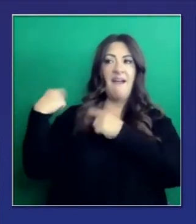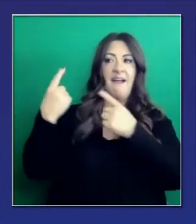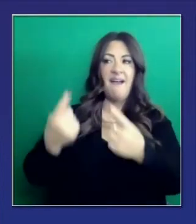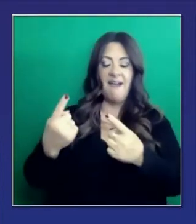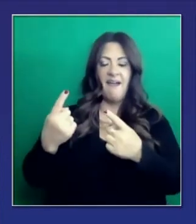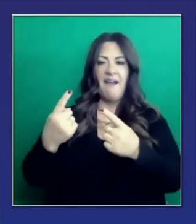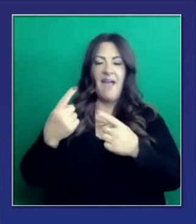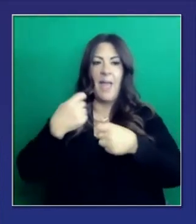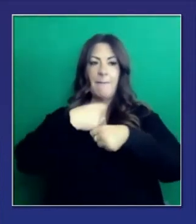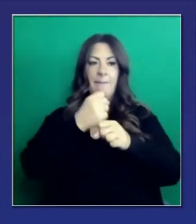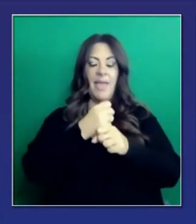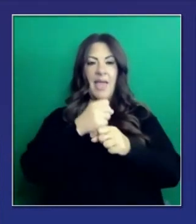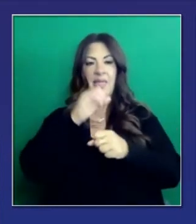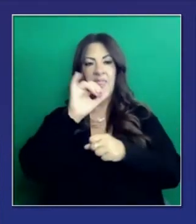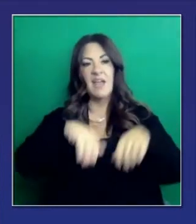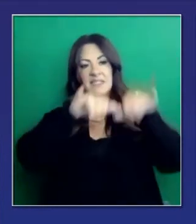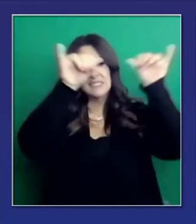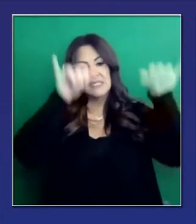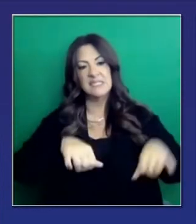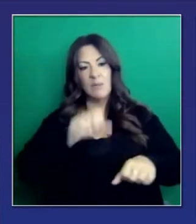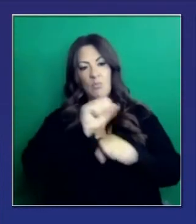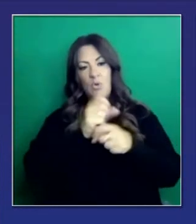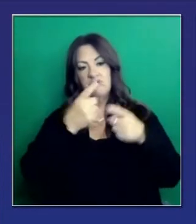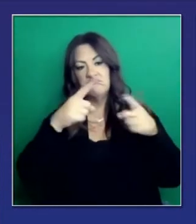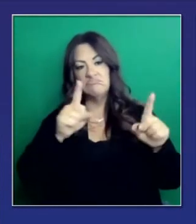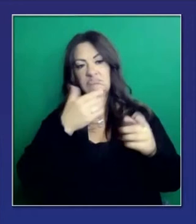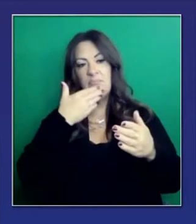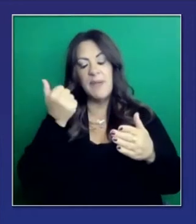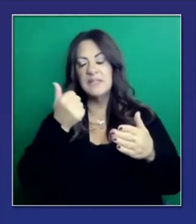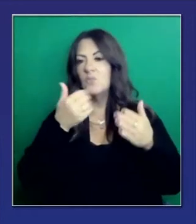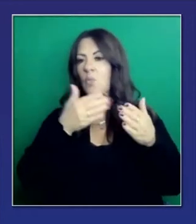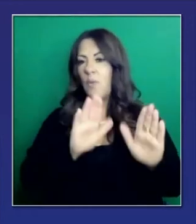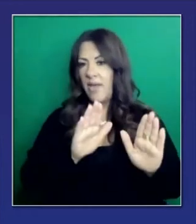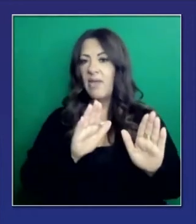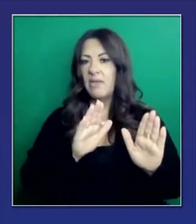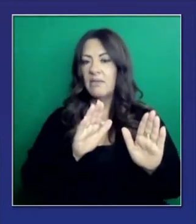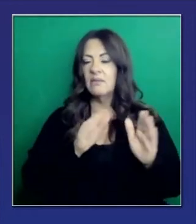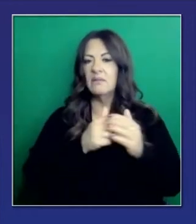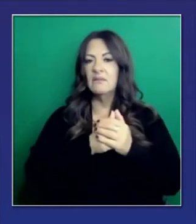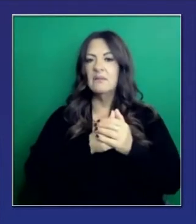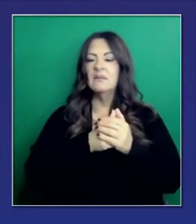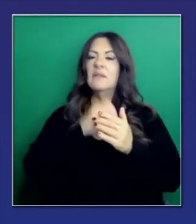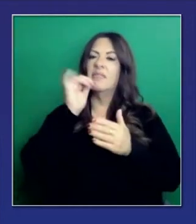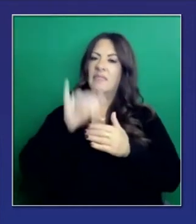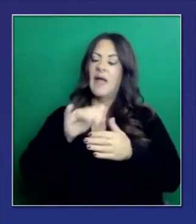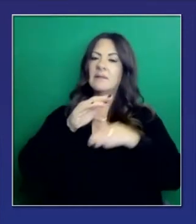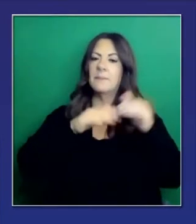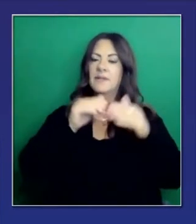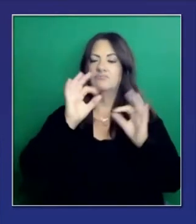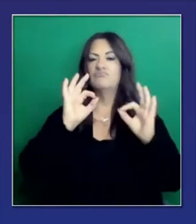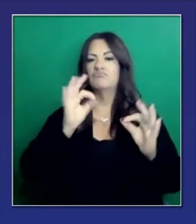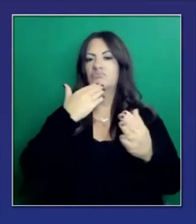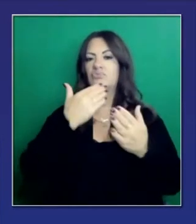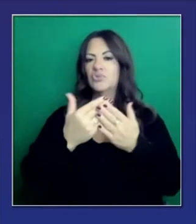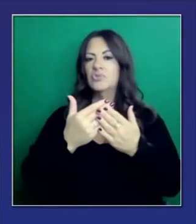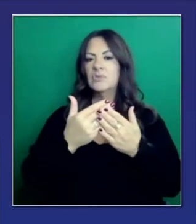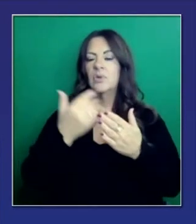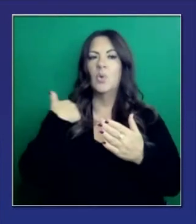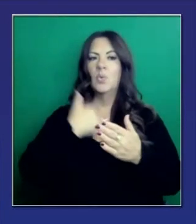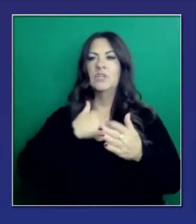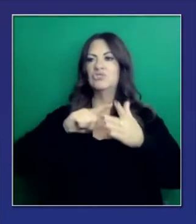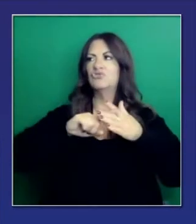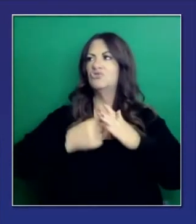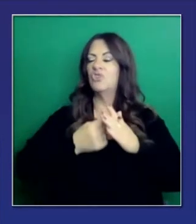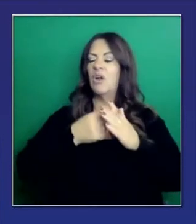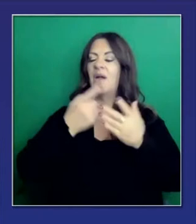implementar esto de una manera no retórica, pero clara y logística en una plataforma en la